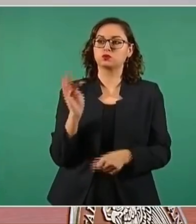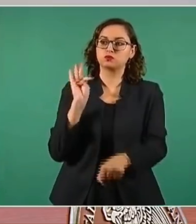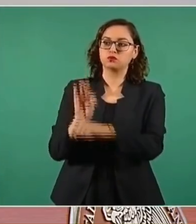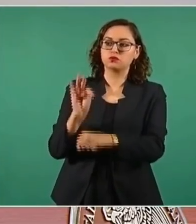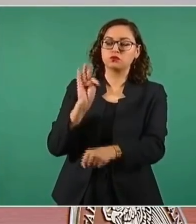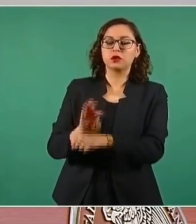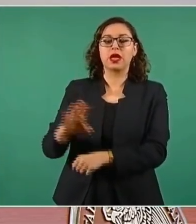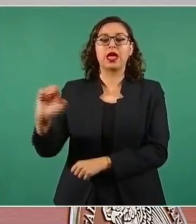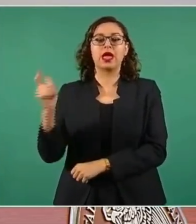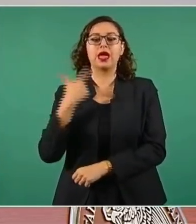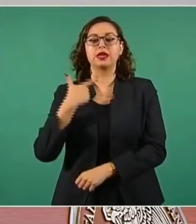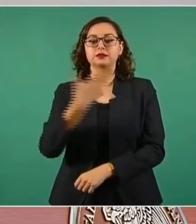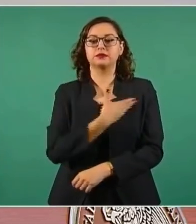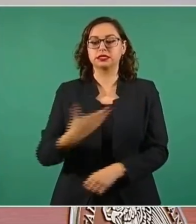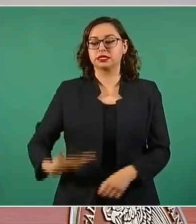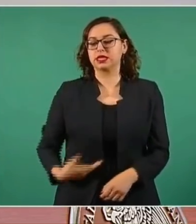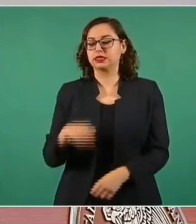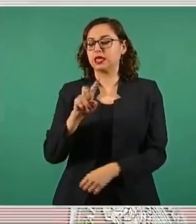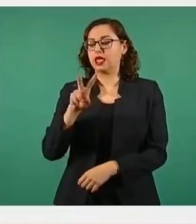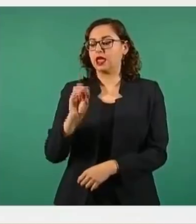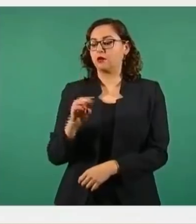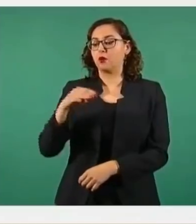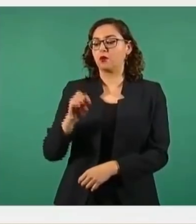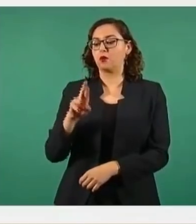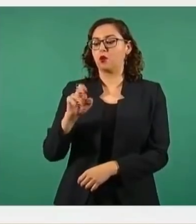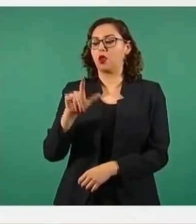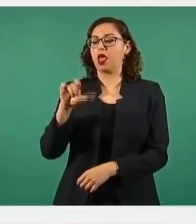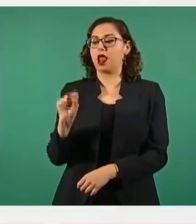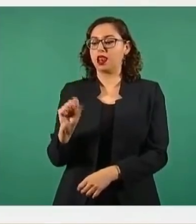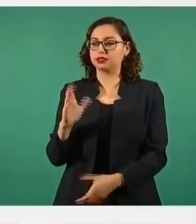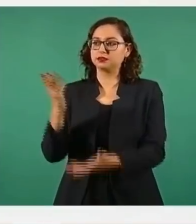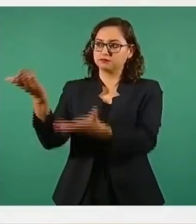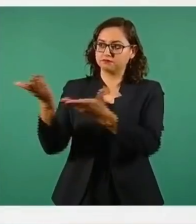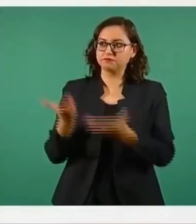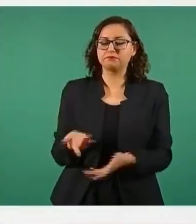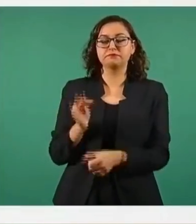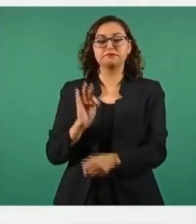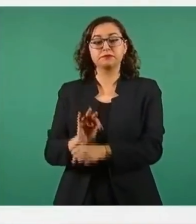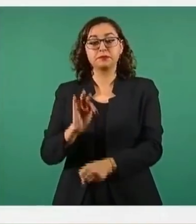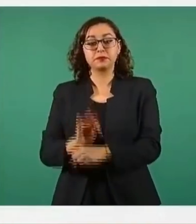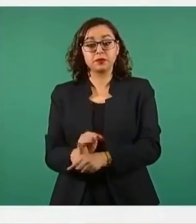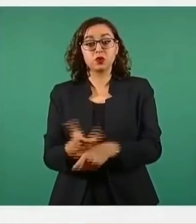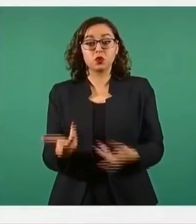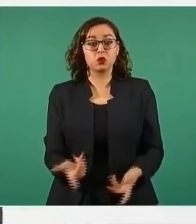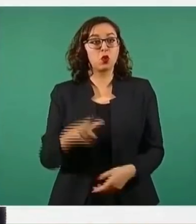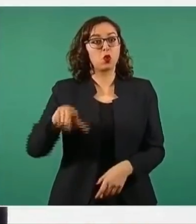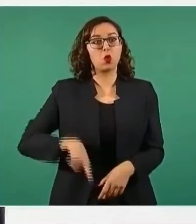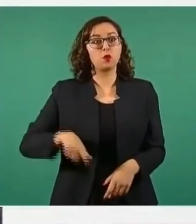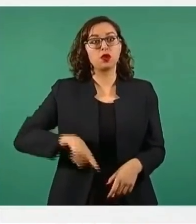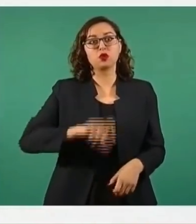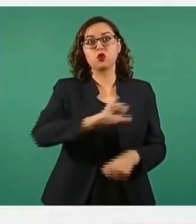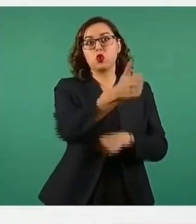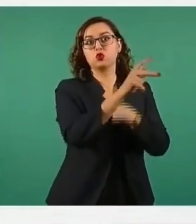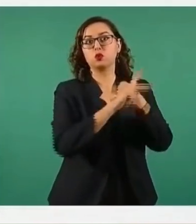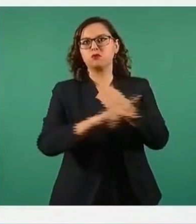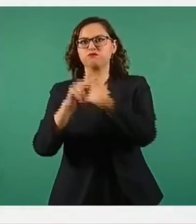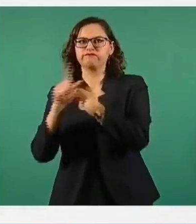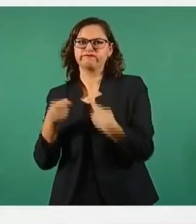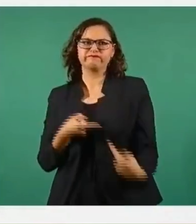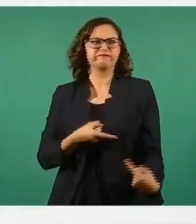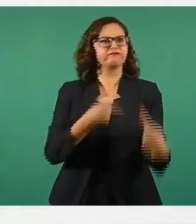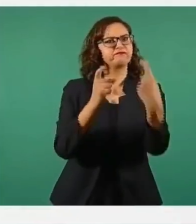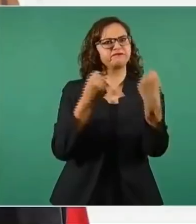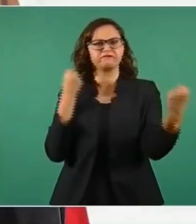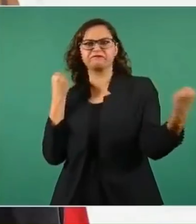Evo Morales y a sus colaboradores. No tenemos conflictos con ningún gobierno en el mundo. Nos han